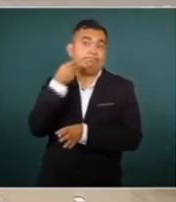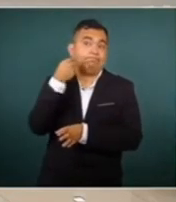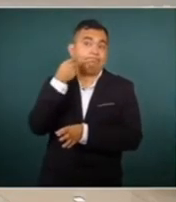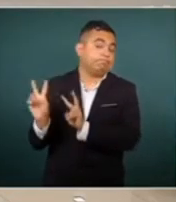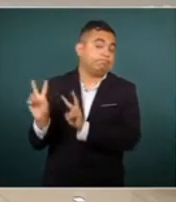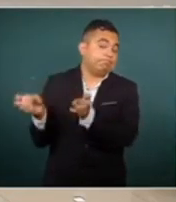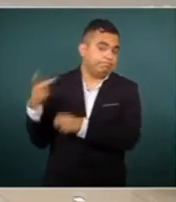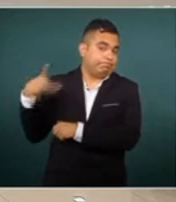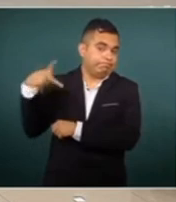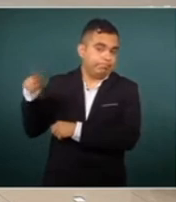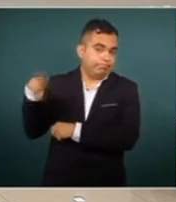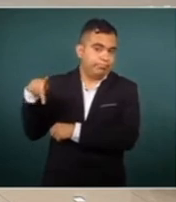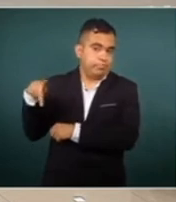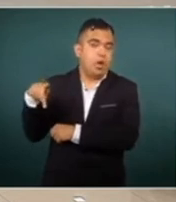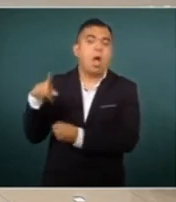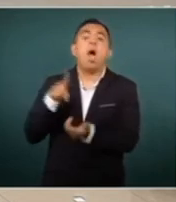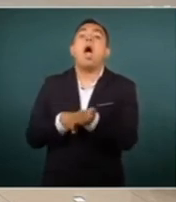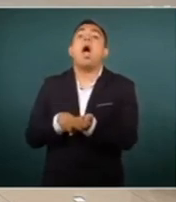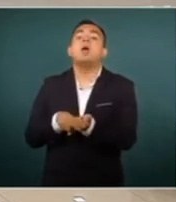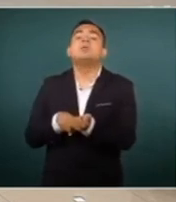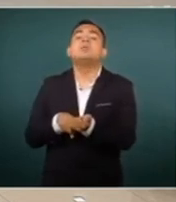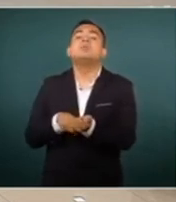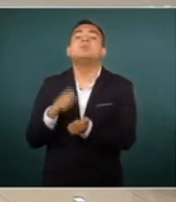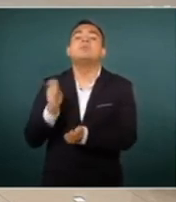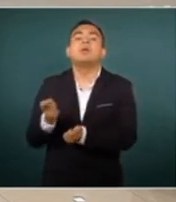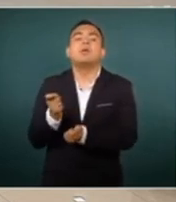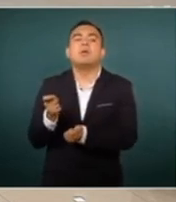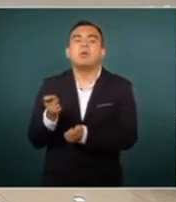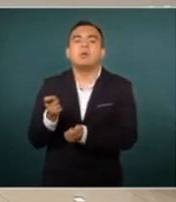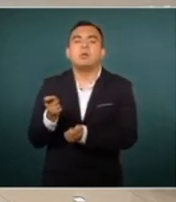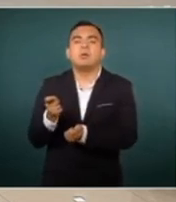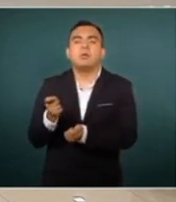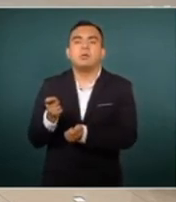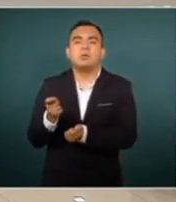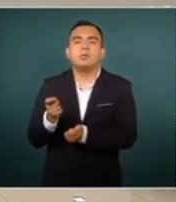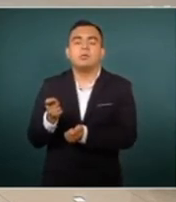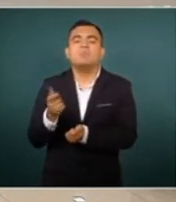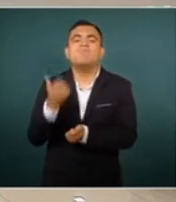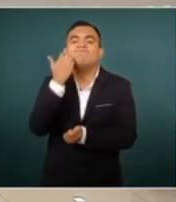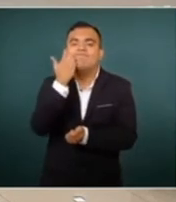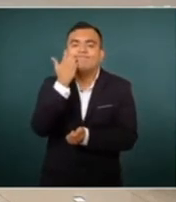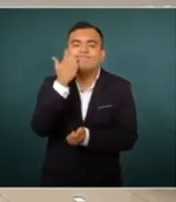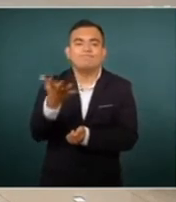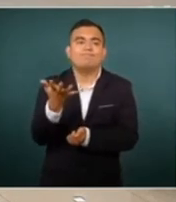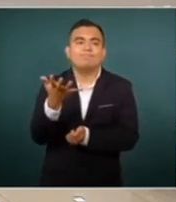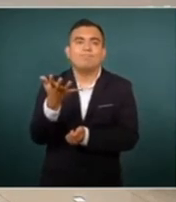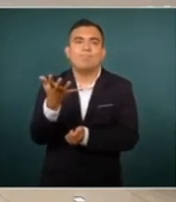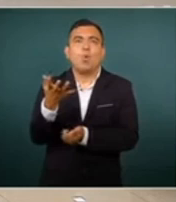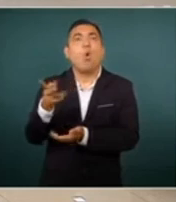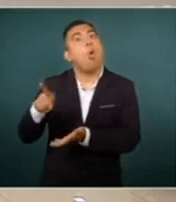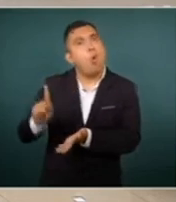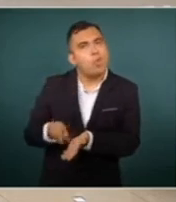que pretenden recobrar, entre comillas,